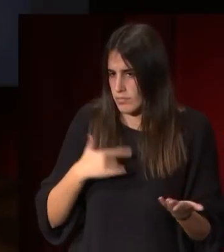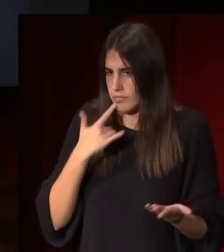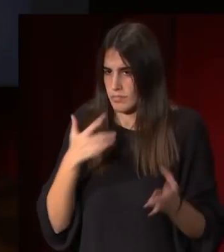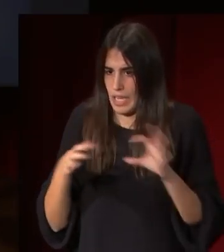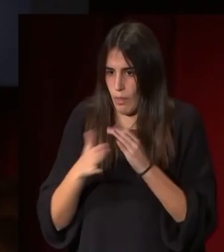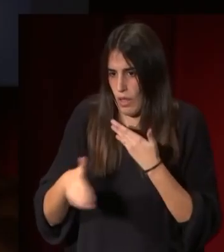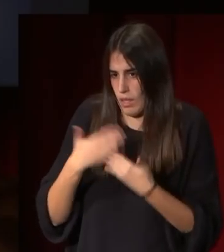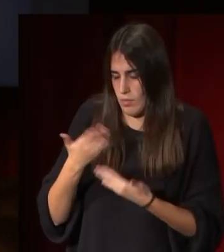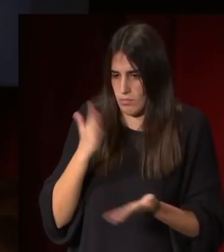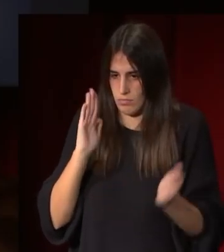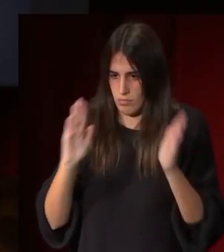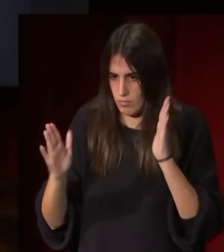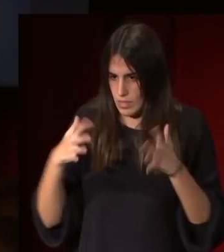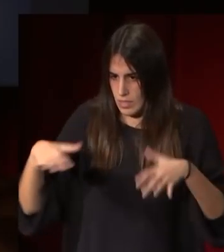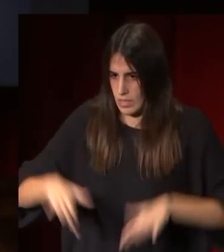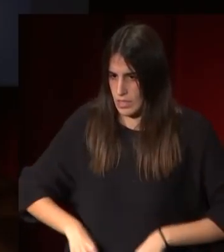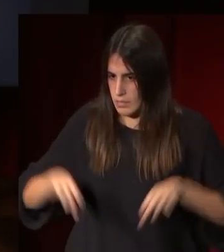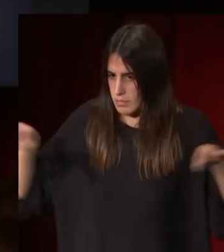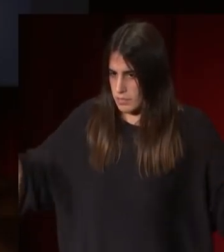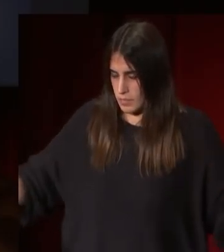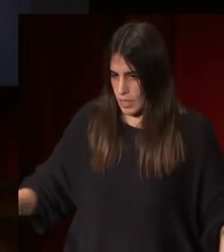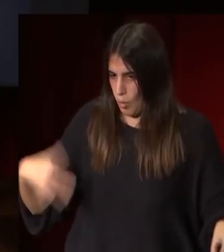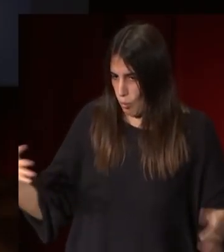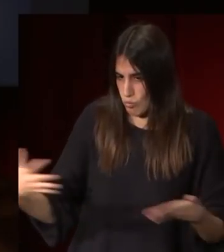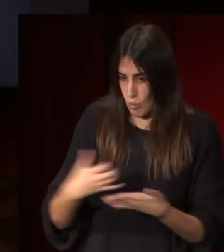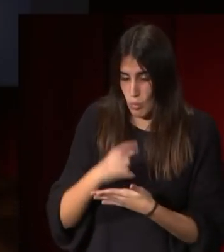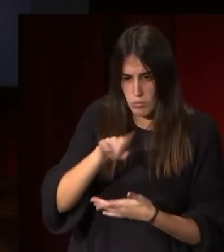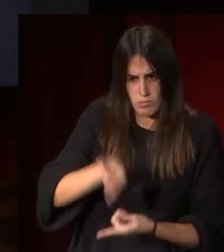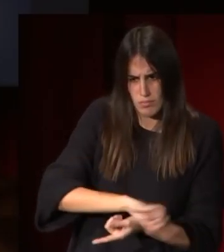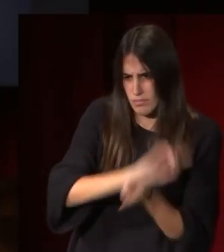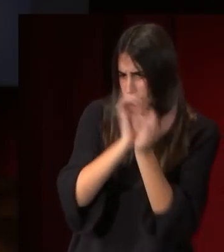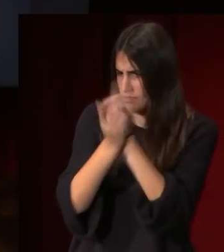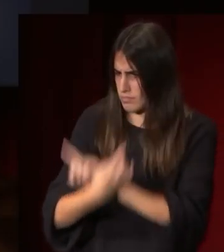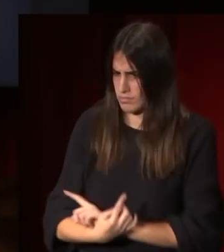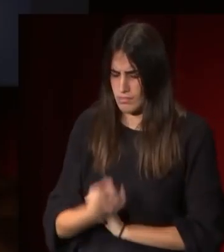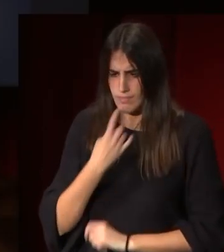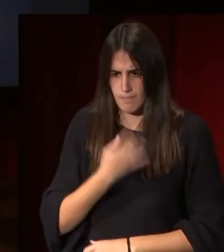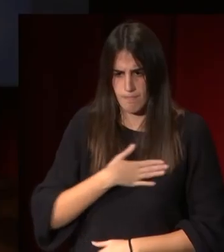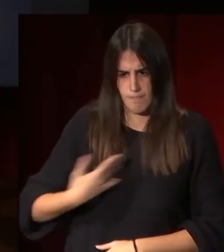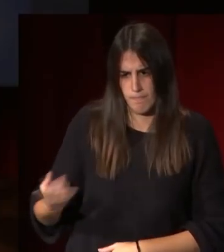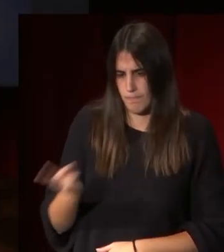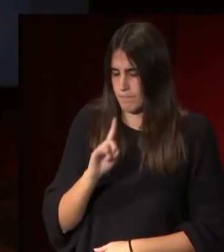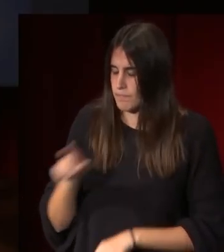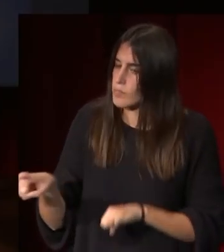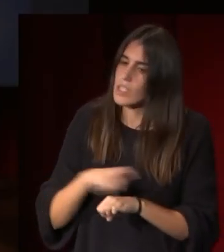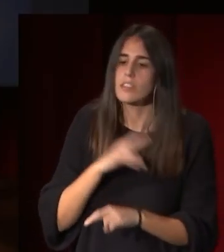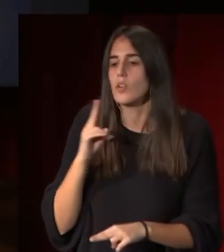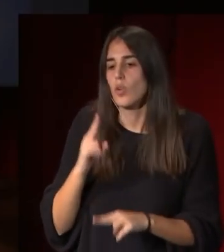moda de imperio con el traje terciopelo en este caso él sin embargo no va a decidir representarla a la romana